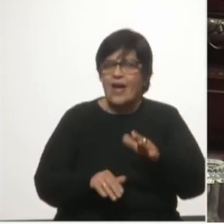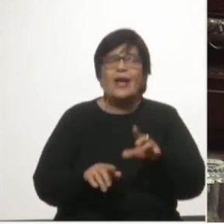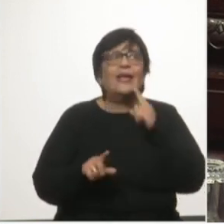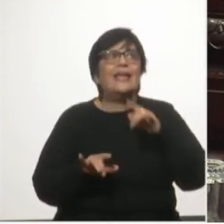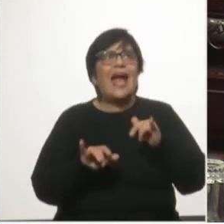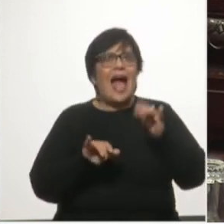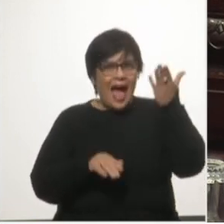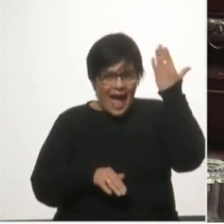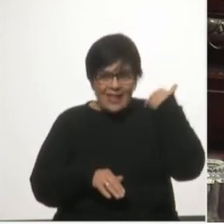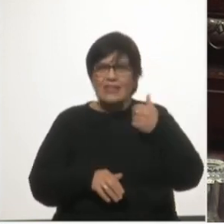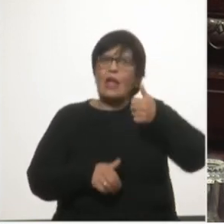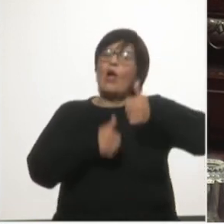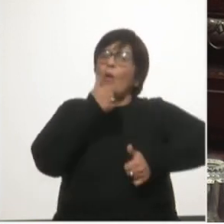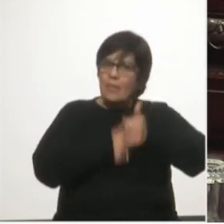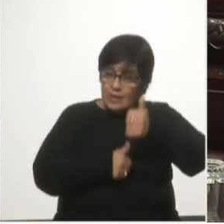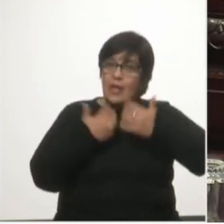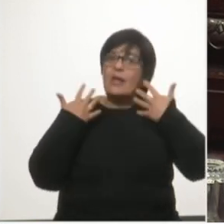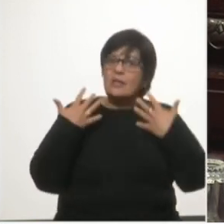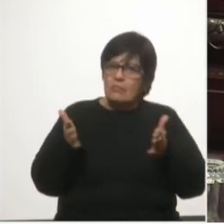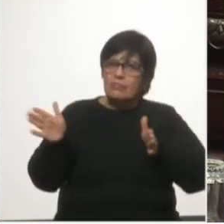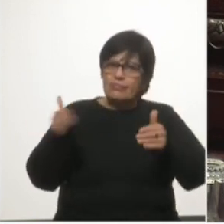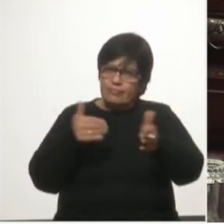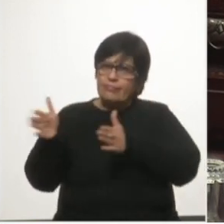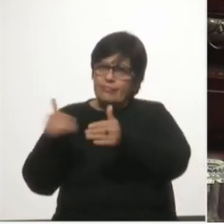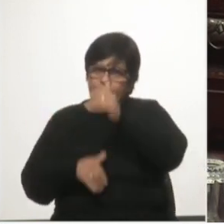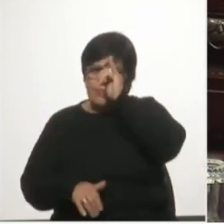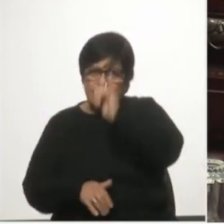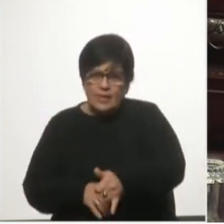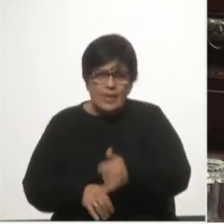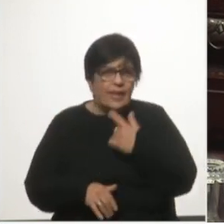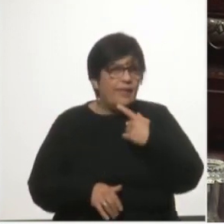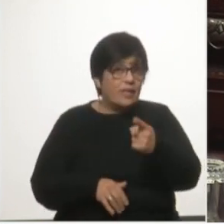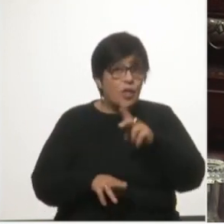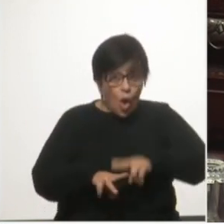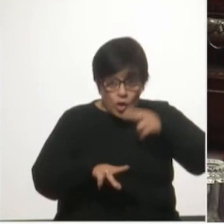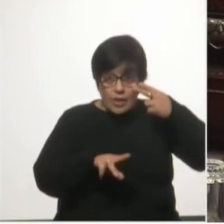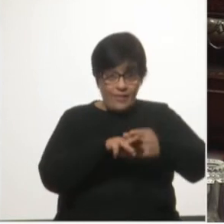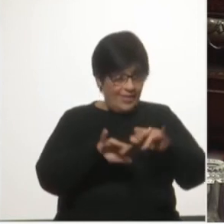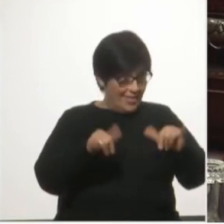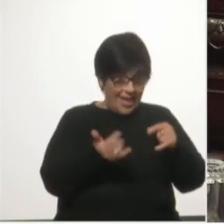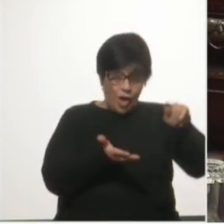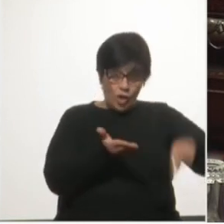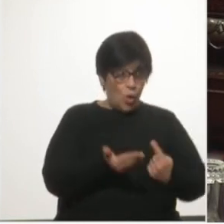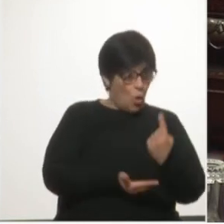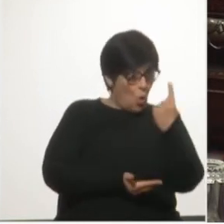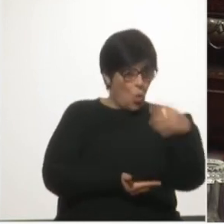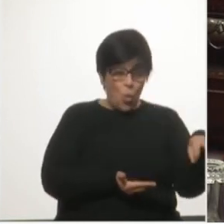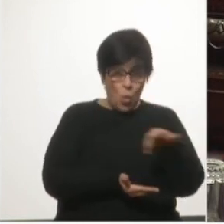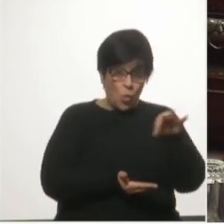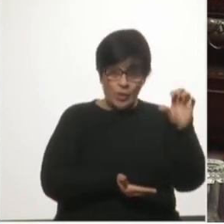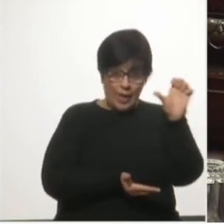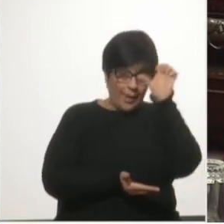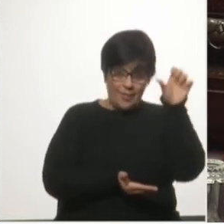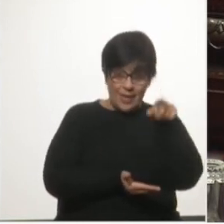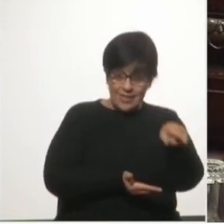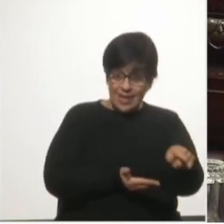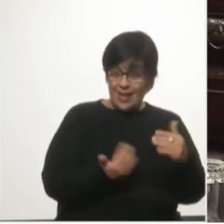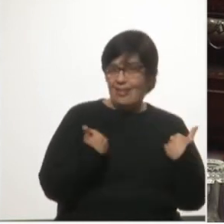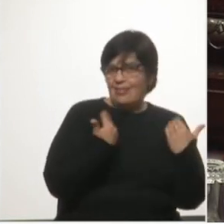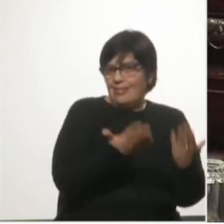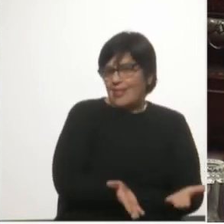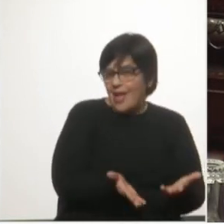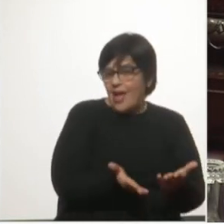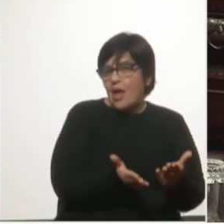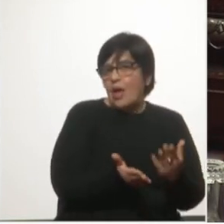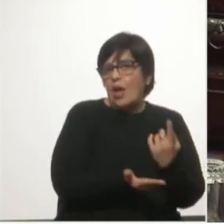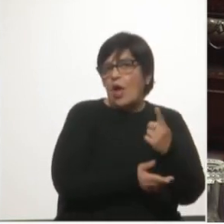competencia en la operativa con contenedores se le hace un nuevo contrato a una de las empresas otorgando de hecho